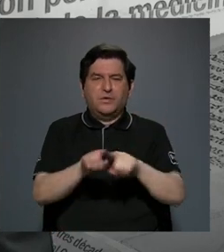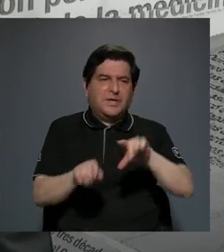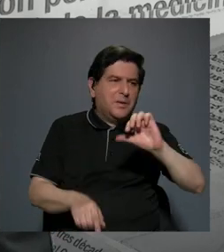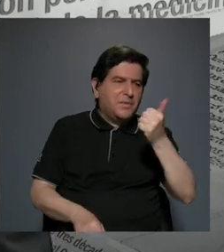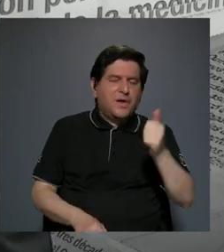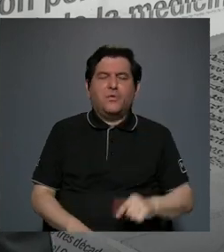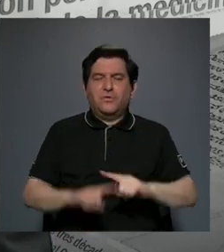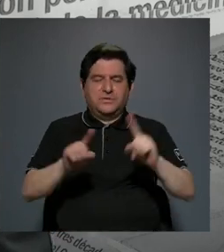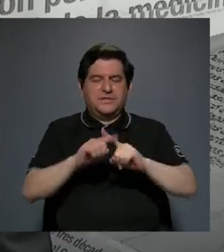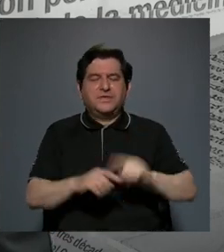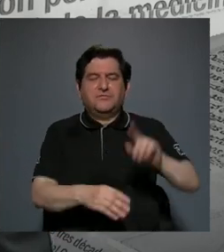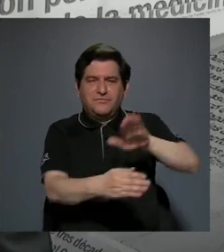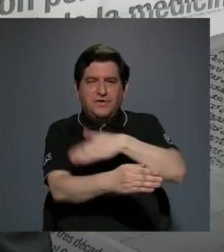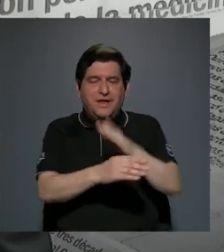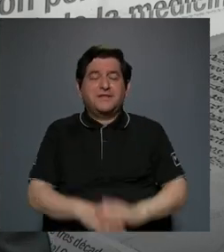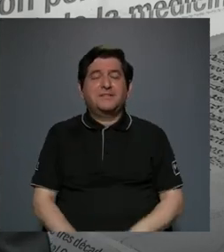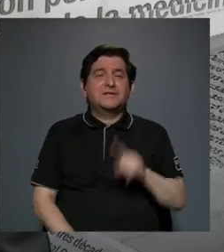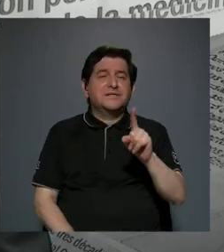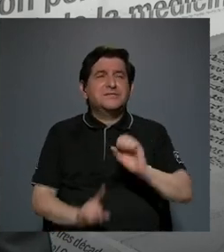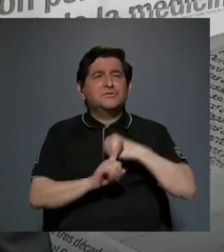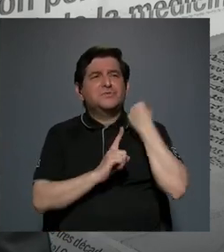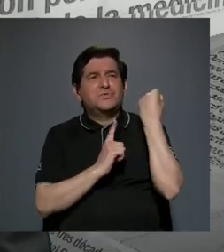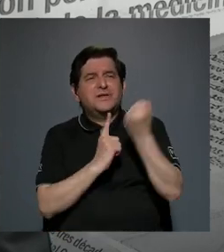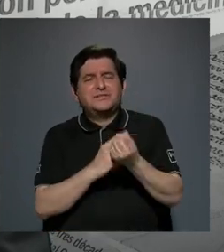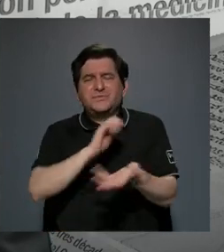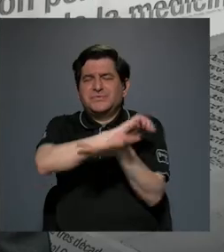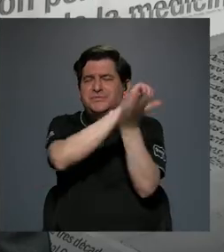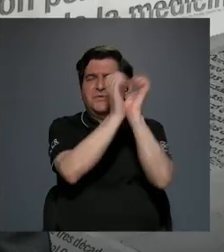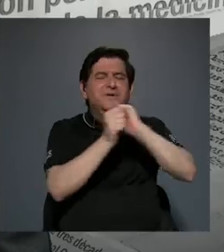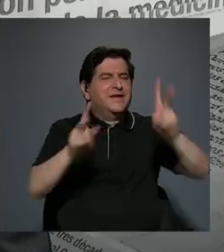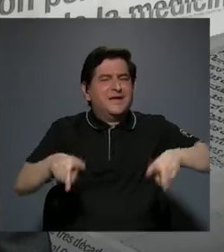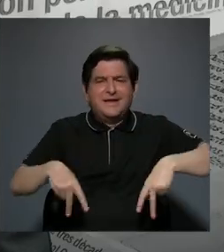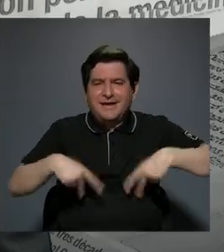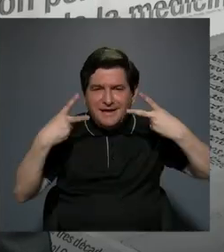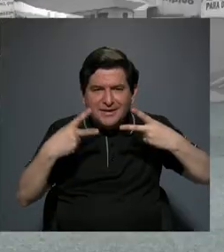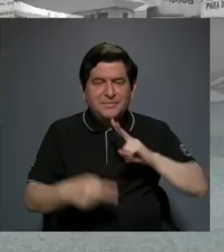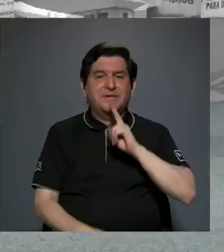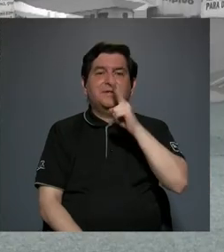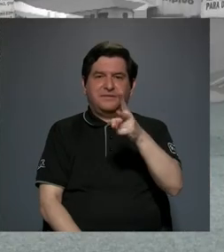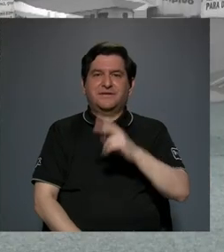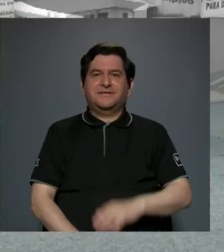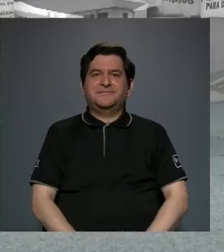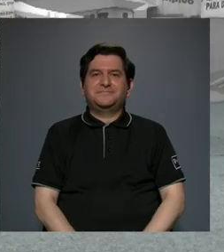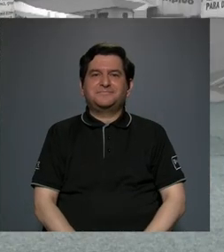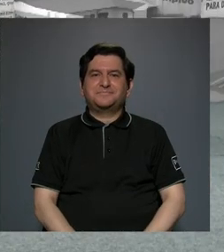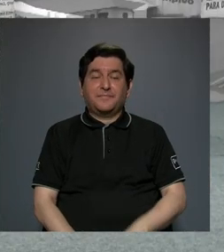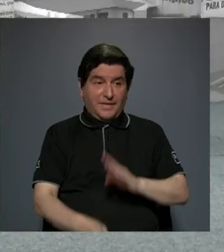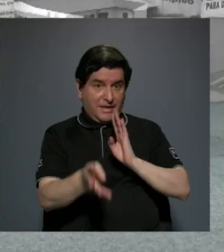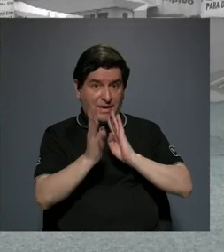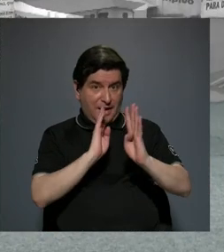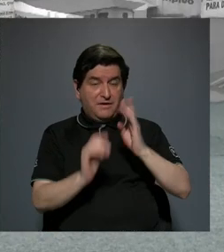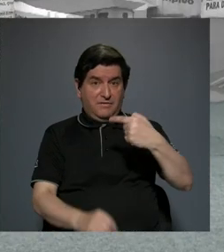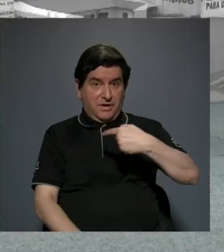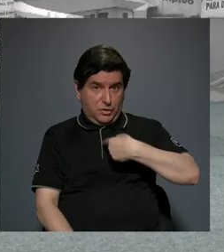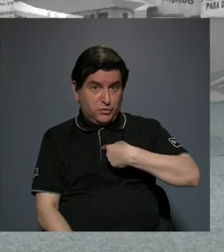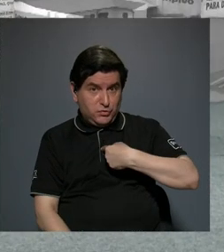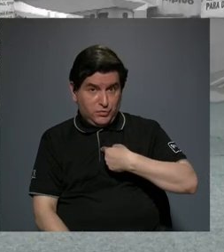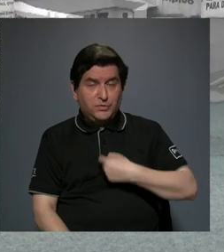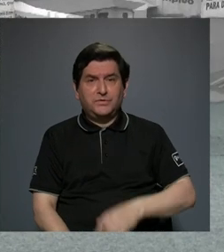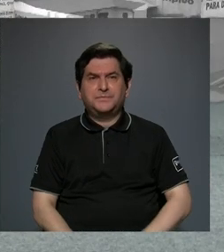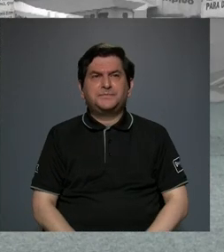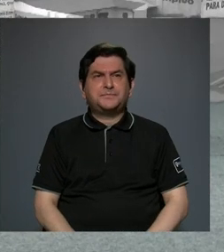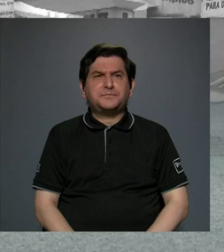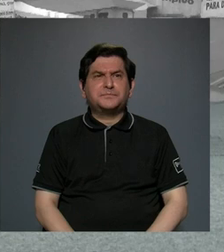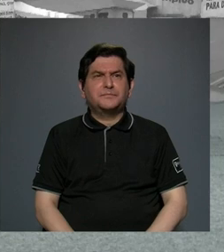que transforma vidas, en realidad eso lo hace. Y hablaba de esto como un